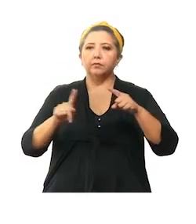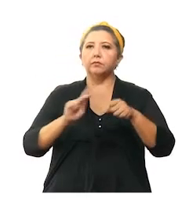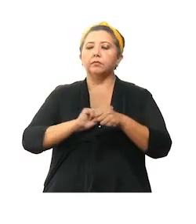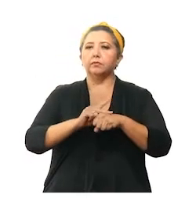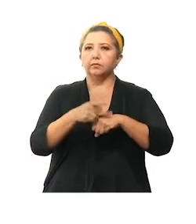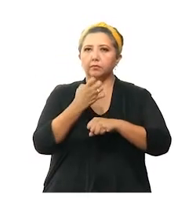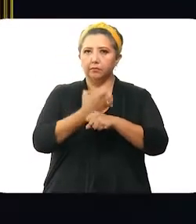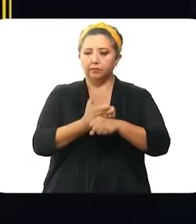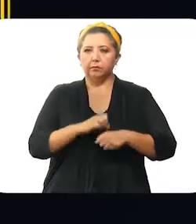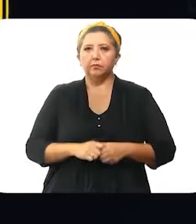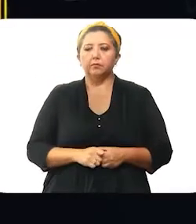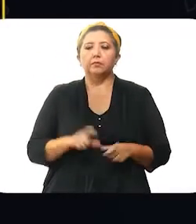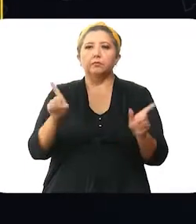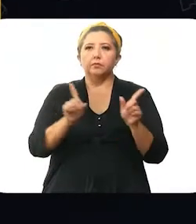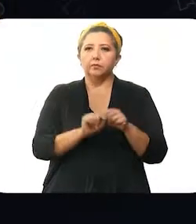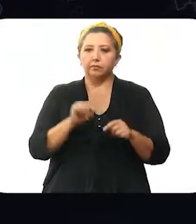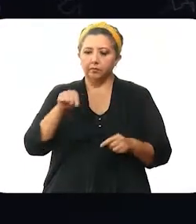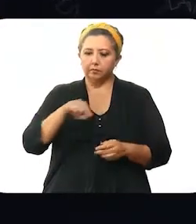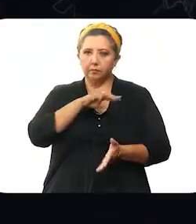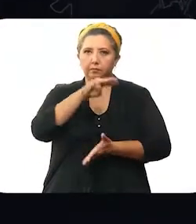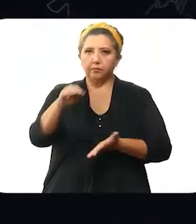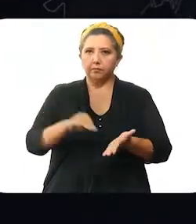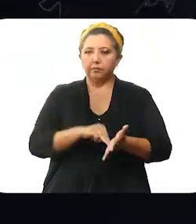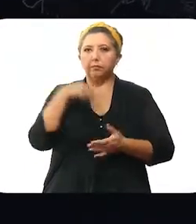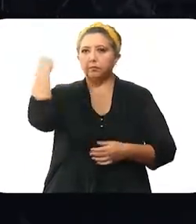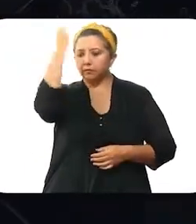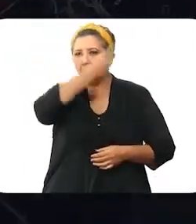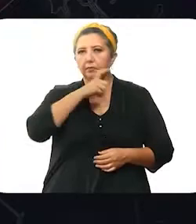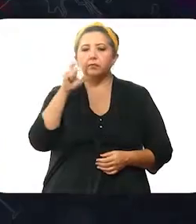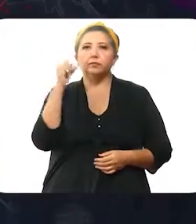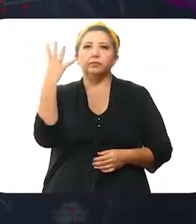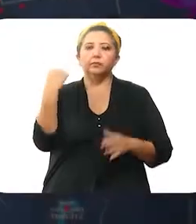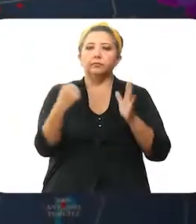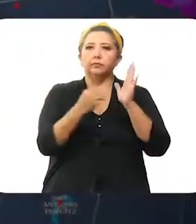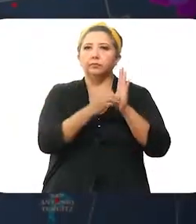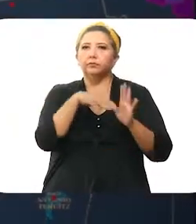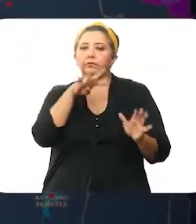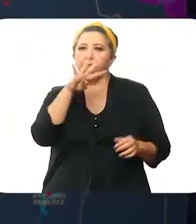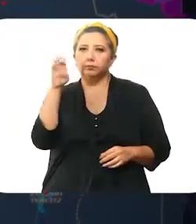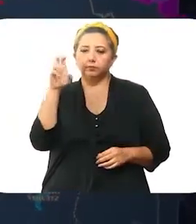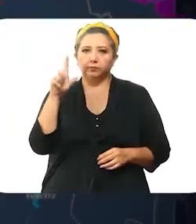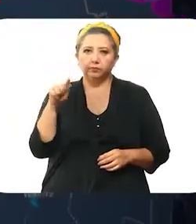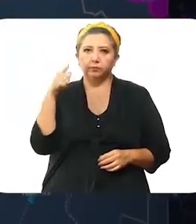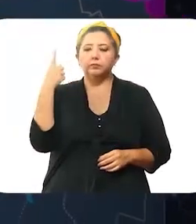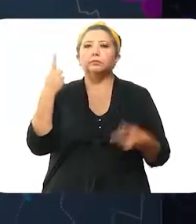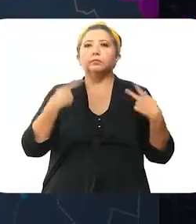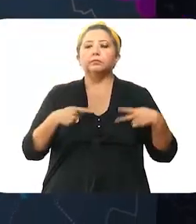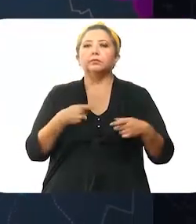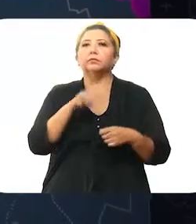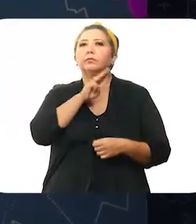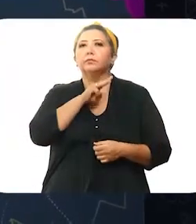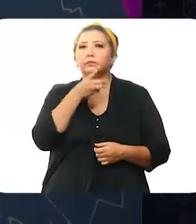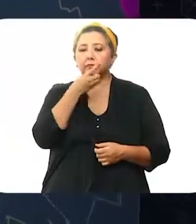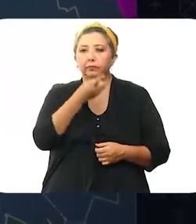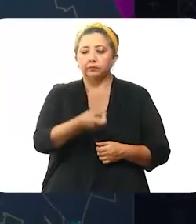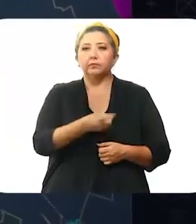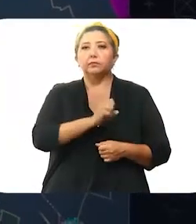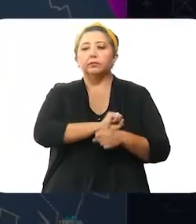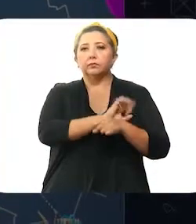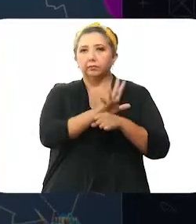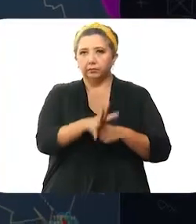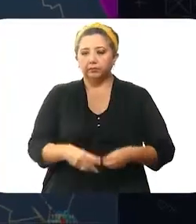u otro estado. Específicamente, en Mérida se han diagnosticado 29.471 personas contagiadas de coronavirus